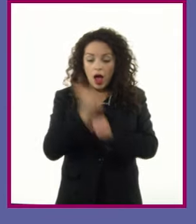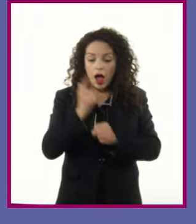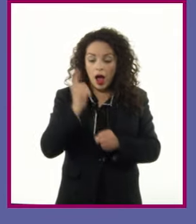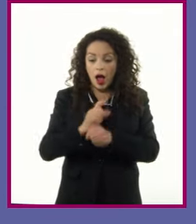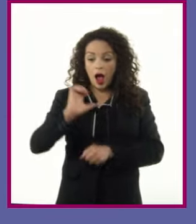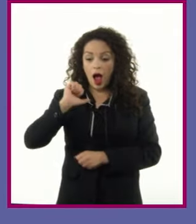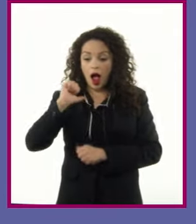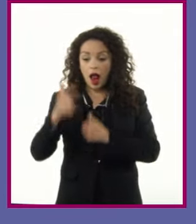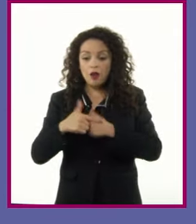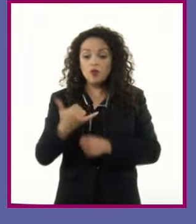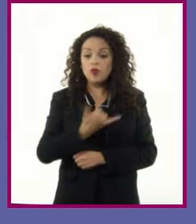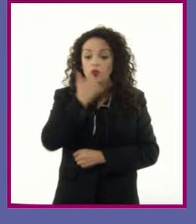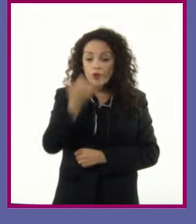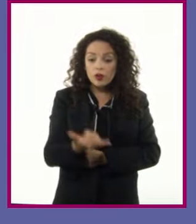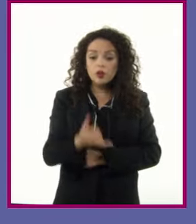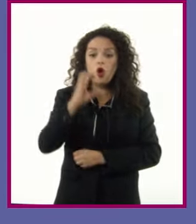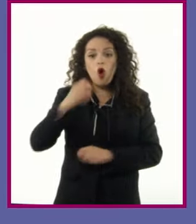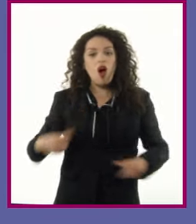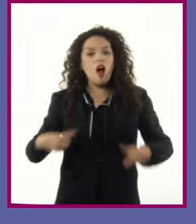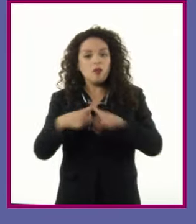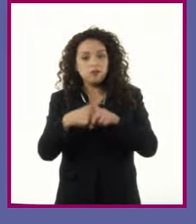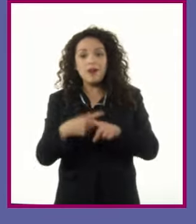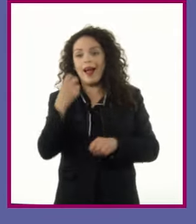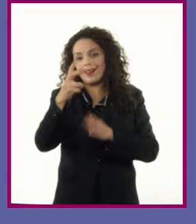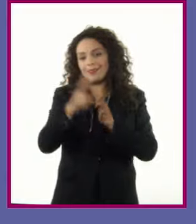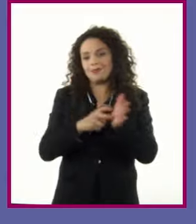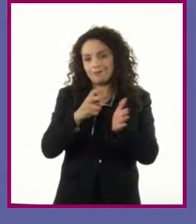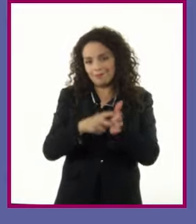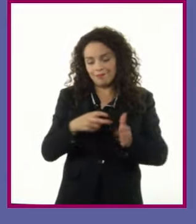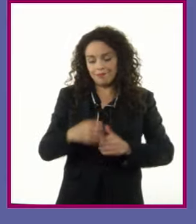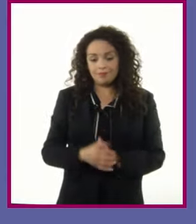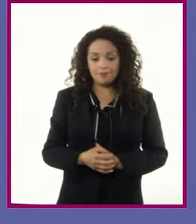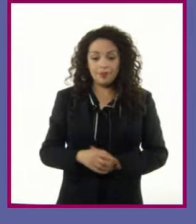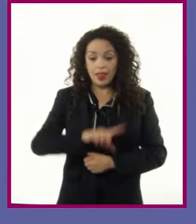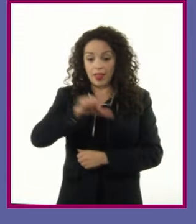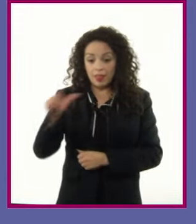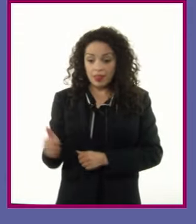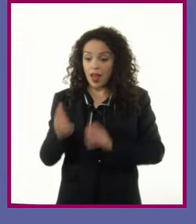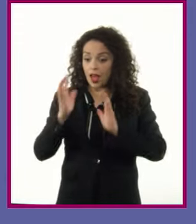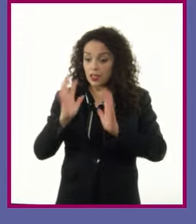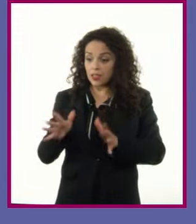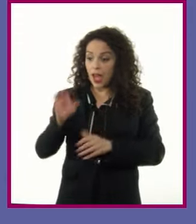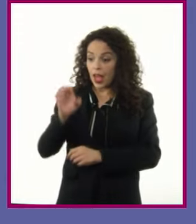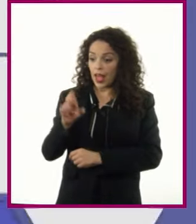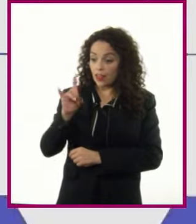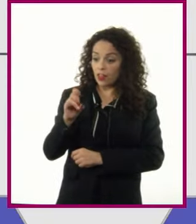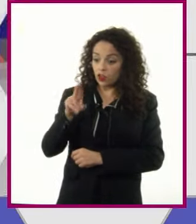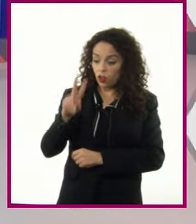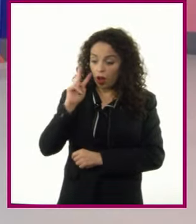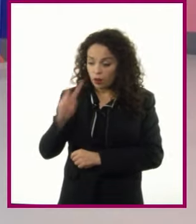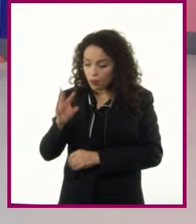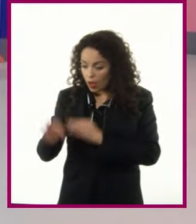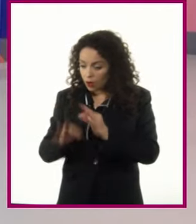coherencia, etc. Posteriormente, el editor da el visto bueno a los archivos que están listos Para la impresión